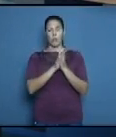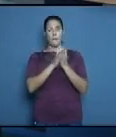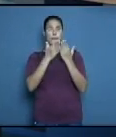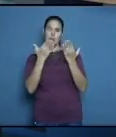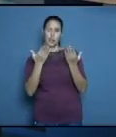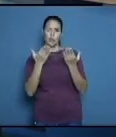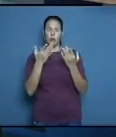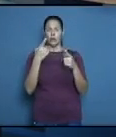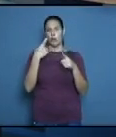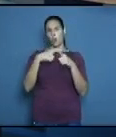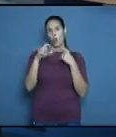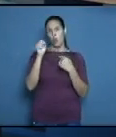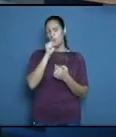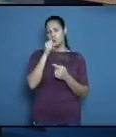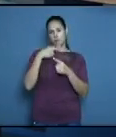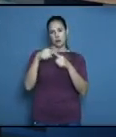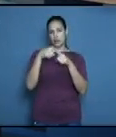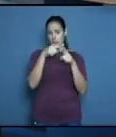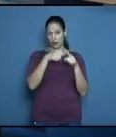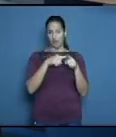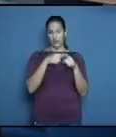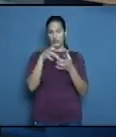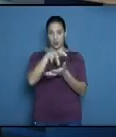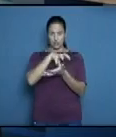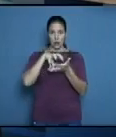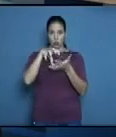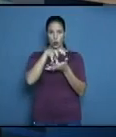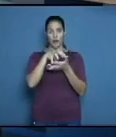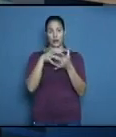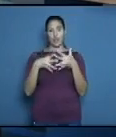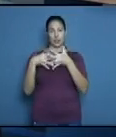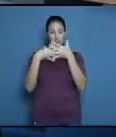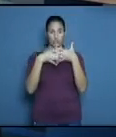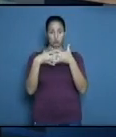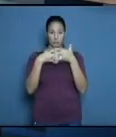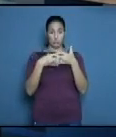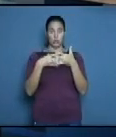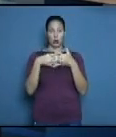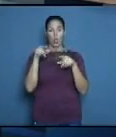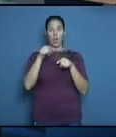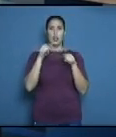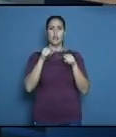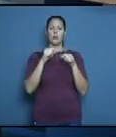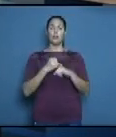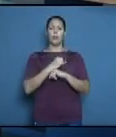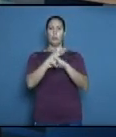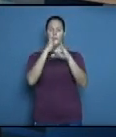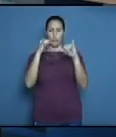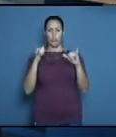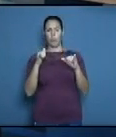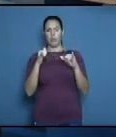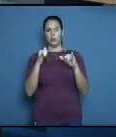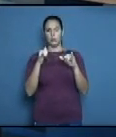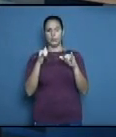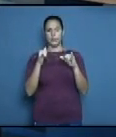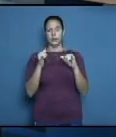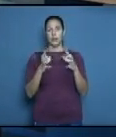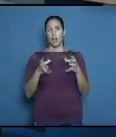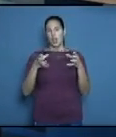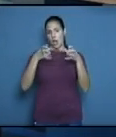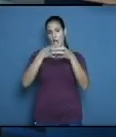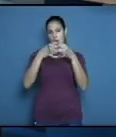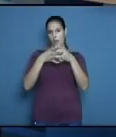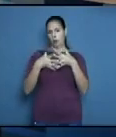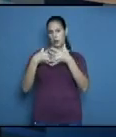que son sitios de prensa muy importantes en Estados Unidos están dando a conocer que la delegación de la Unión